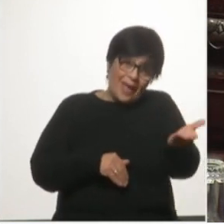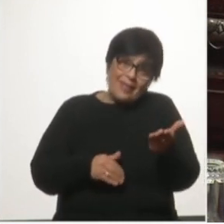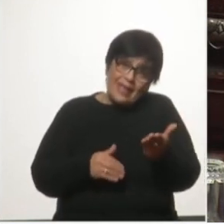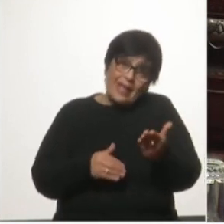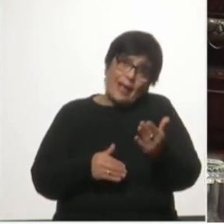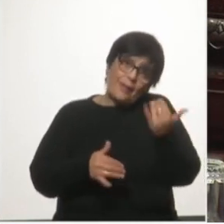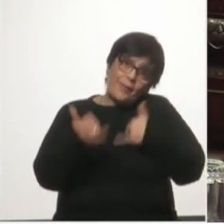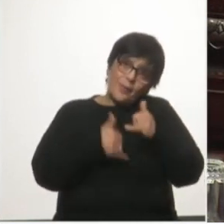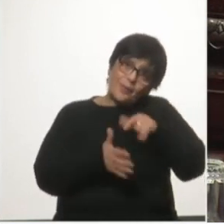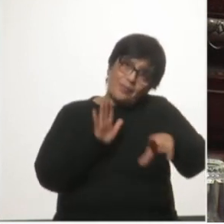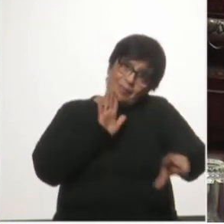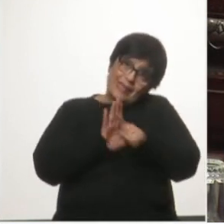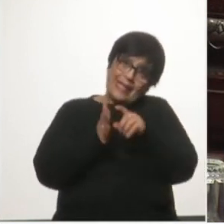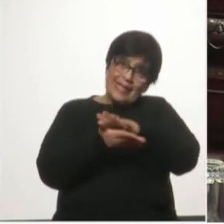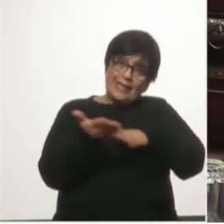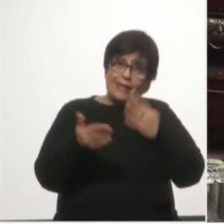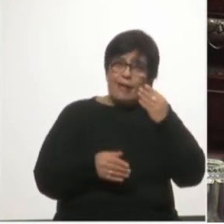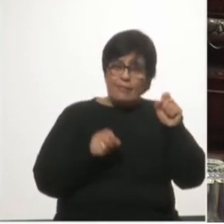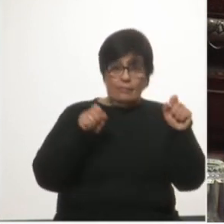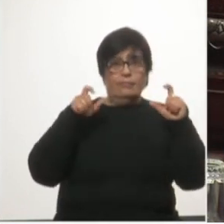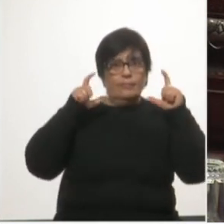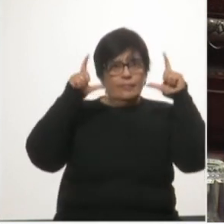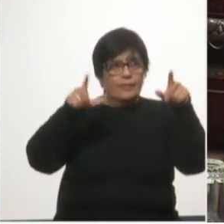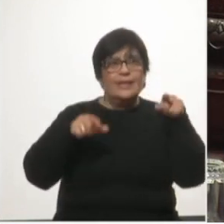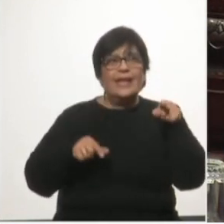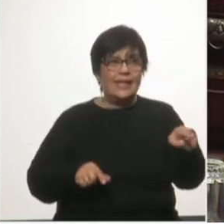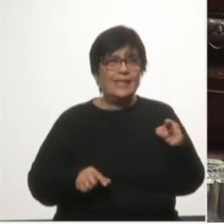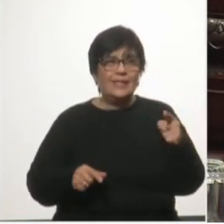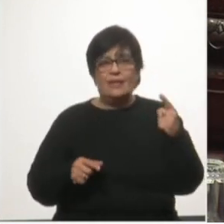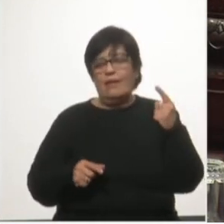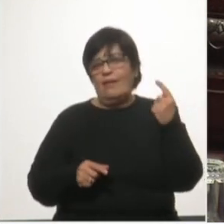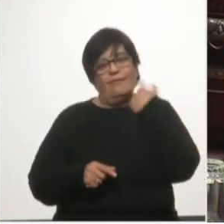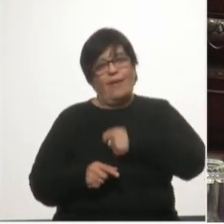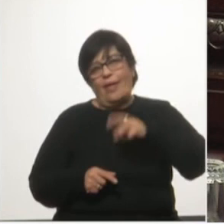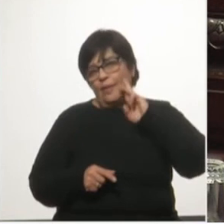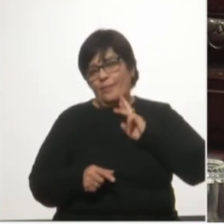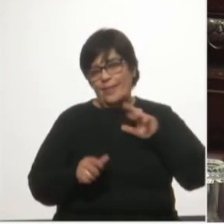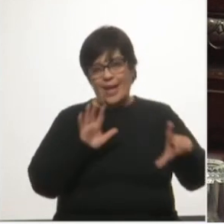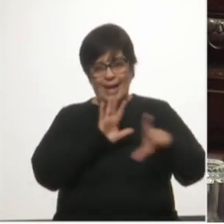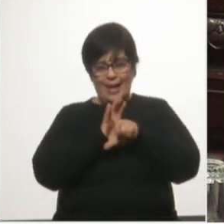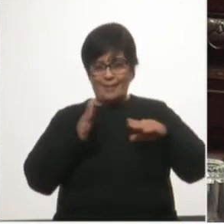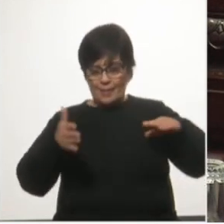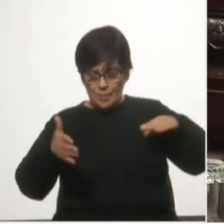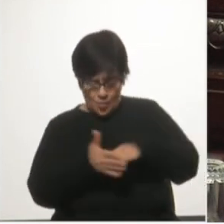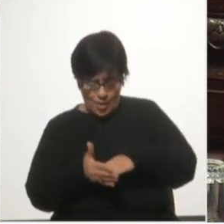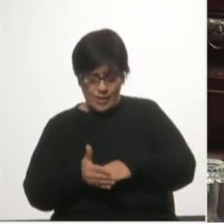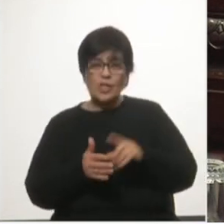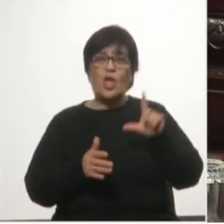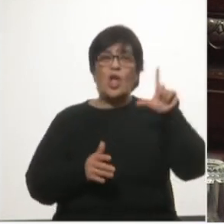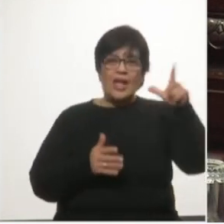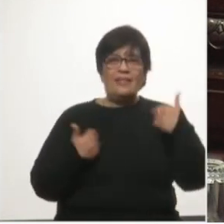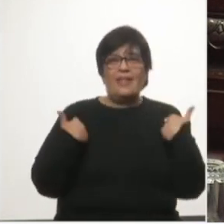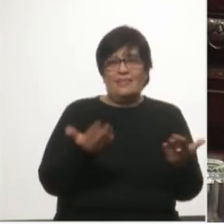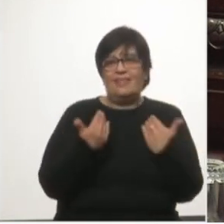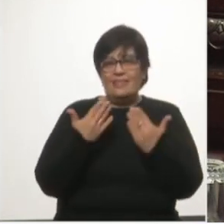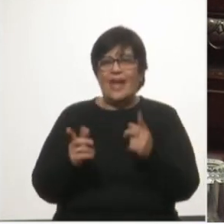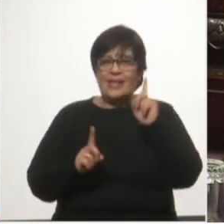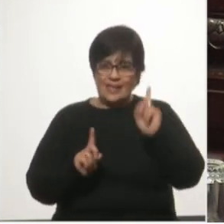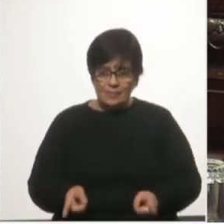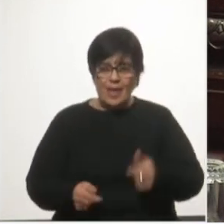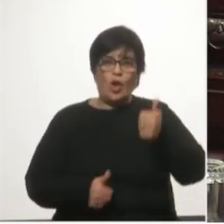le habrían advertido que esa decisión violentaba la ley de puertos la ley de la concesión y la ley de